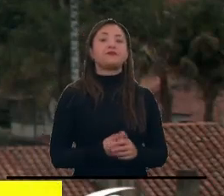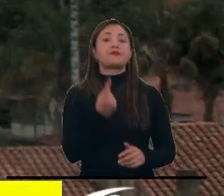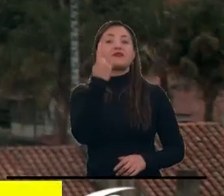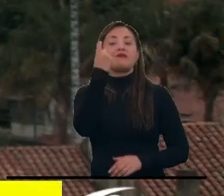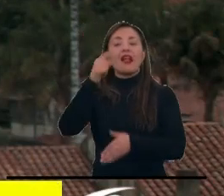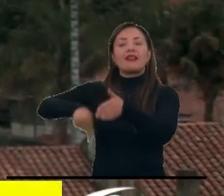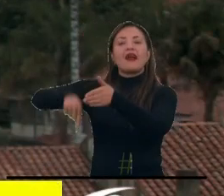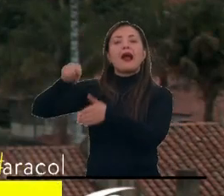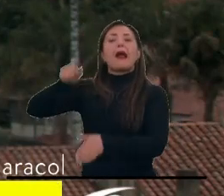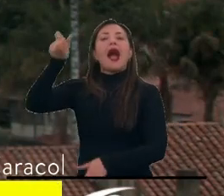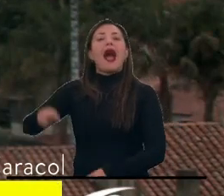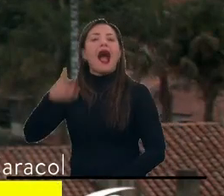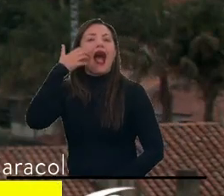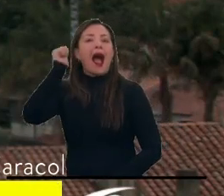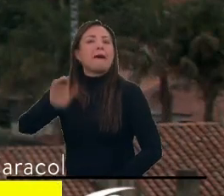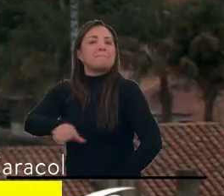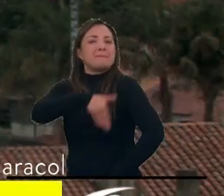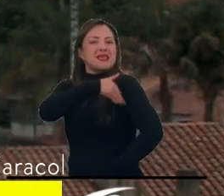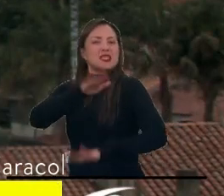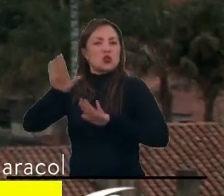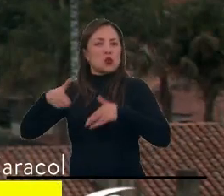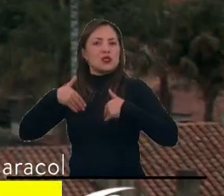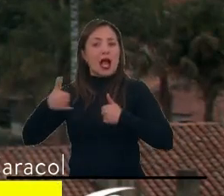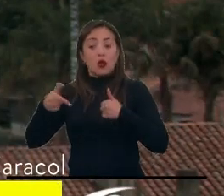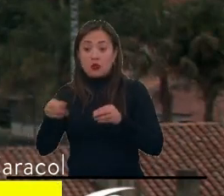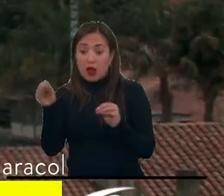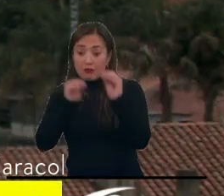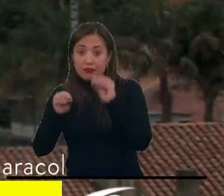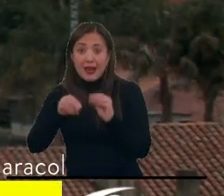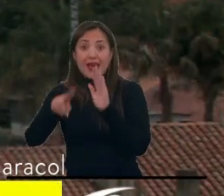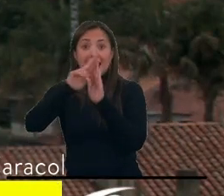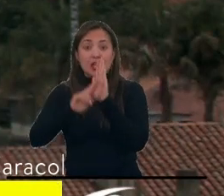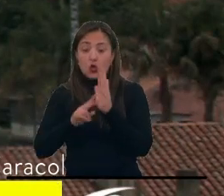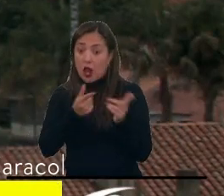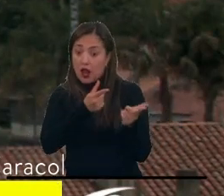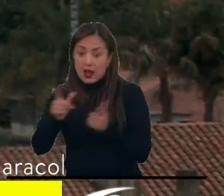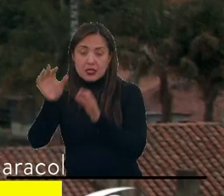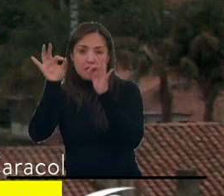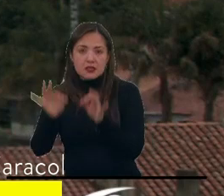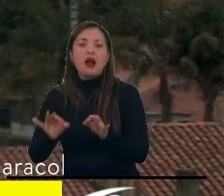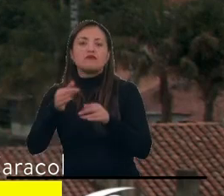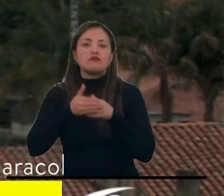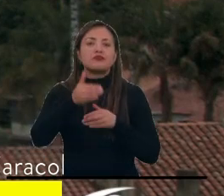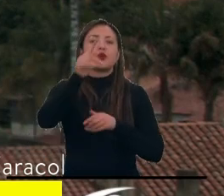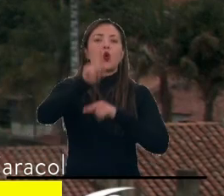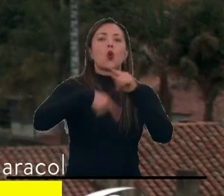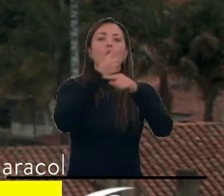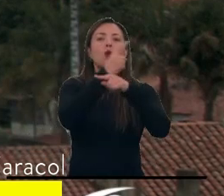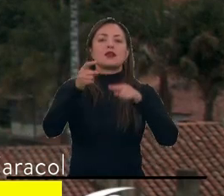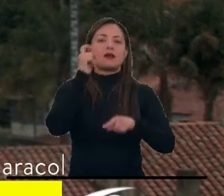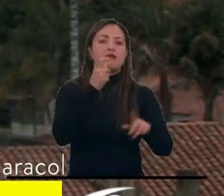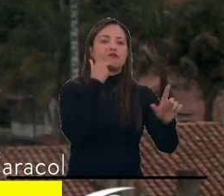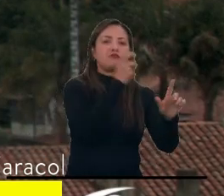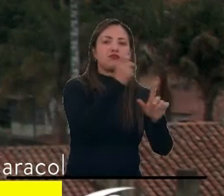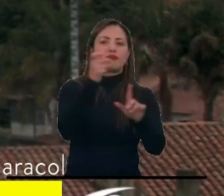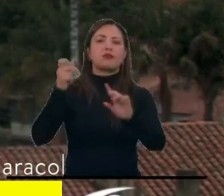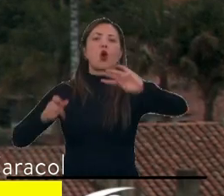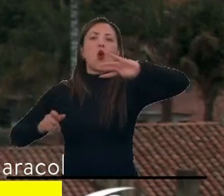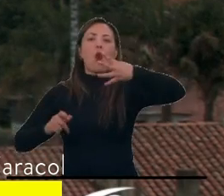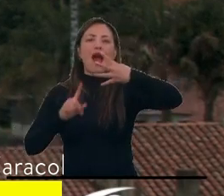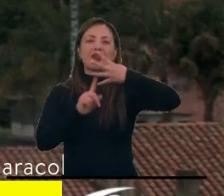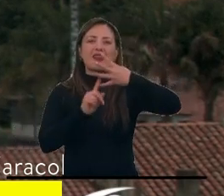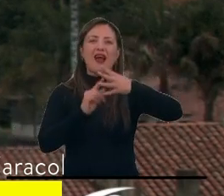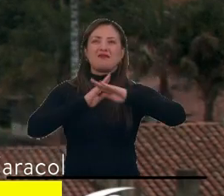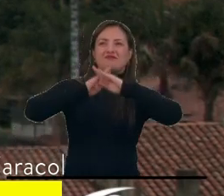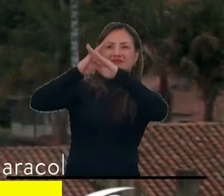de la Ministra de Salud para dejar lista esta resolución que va a habilitar a partir de la próxima semana la aplicación de la cuarta dosis de la vacuna